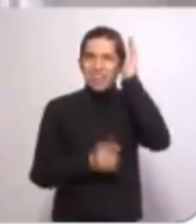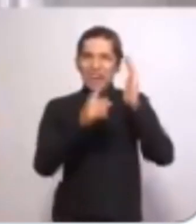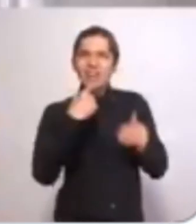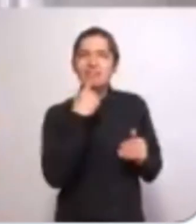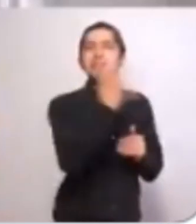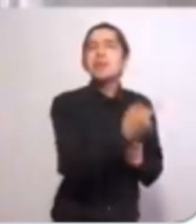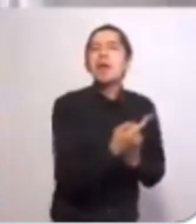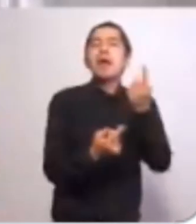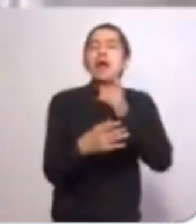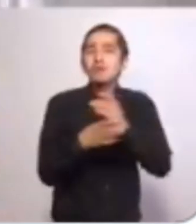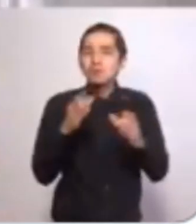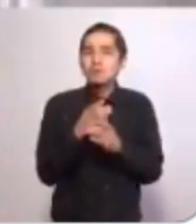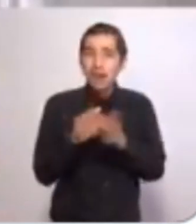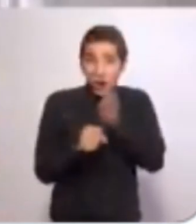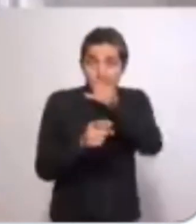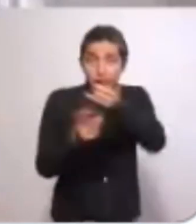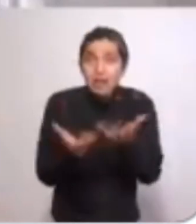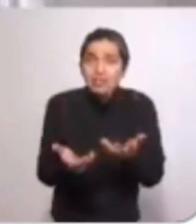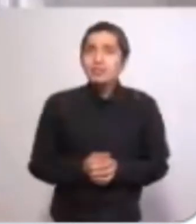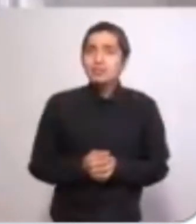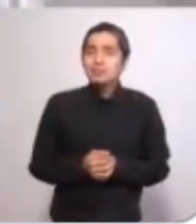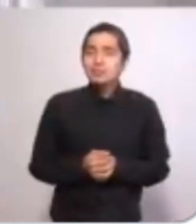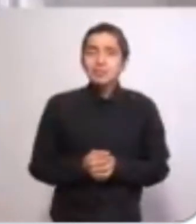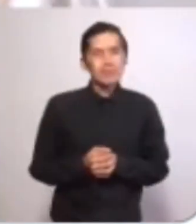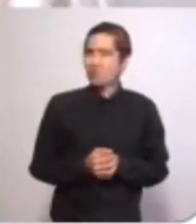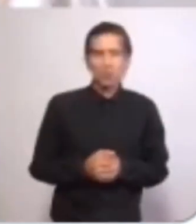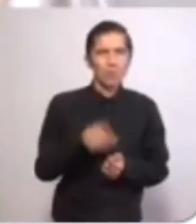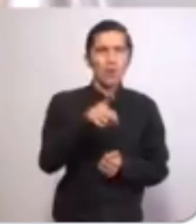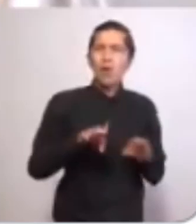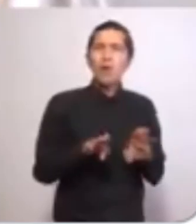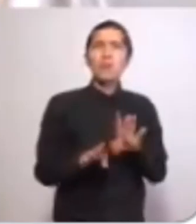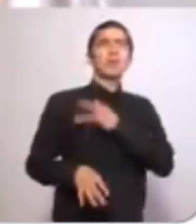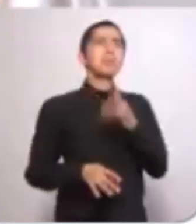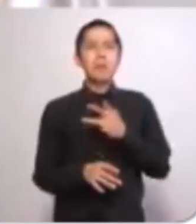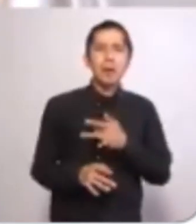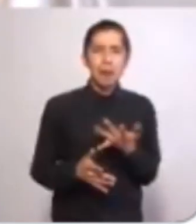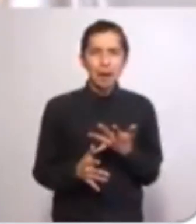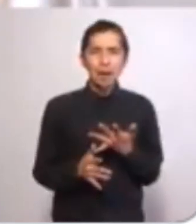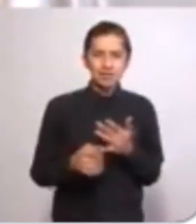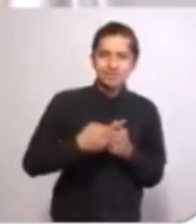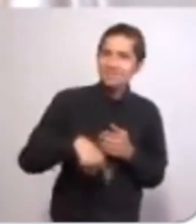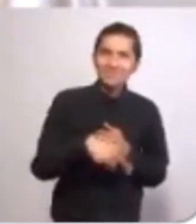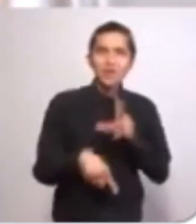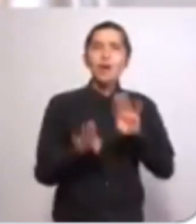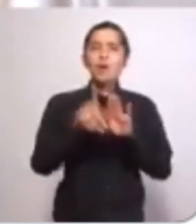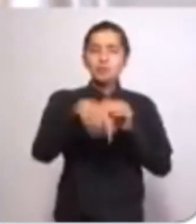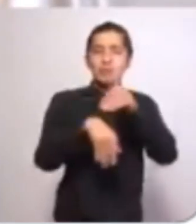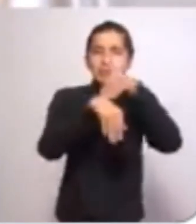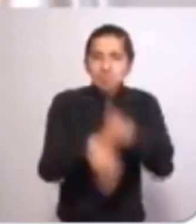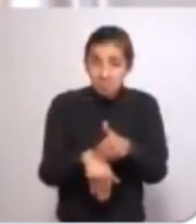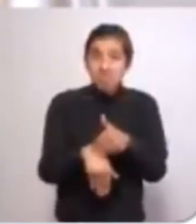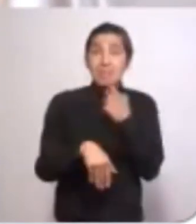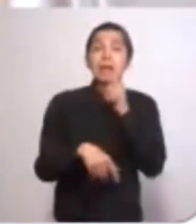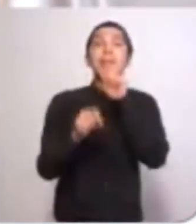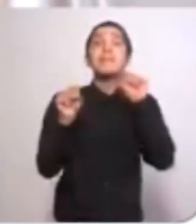a Enrique Peña Nieto si hiciera lo que usted está haciendo? No se siga traicionando, presidente, porque en este acto